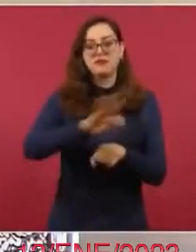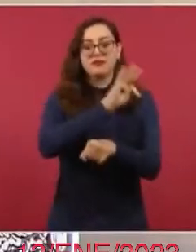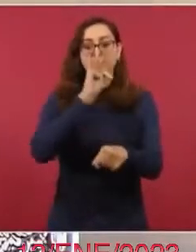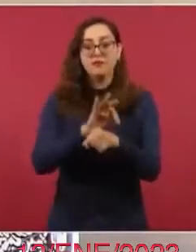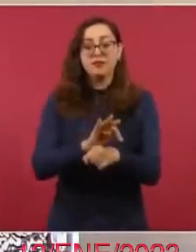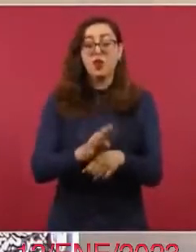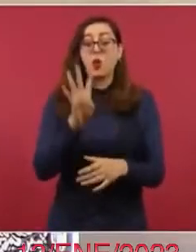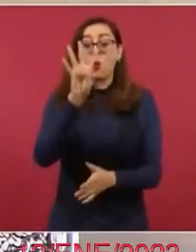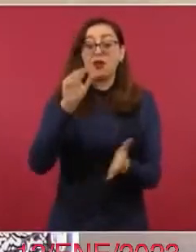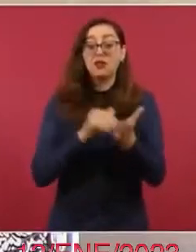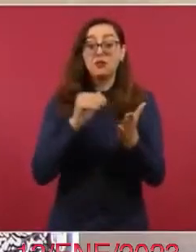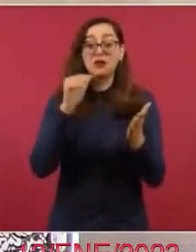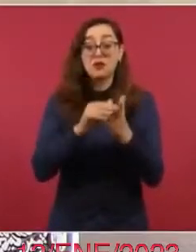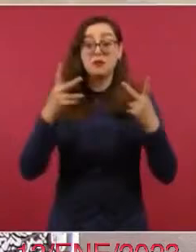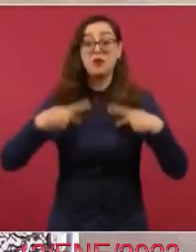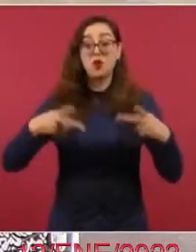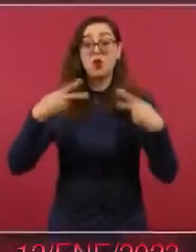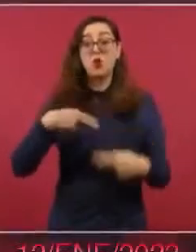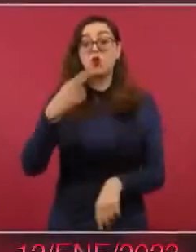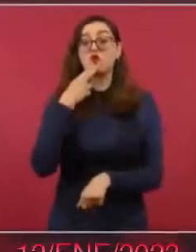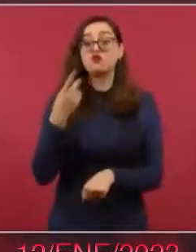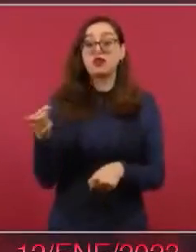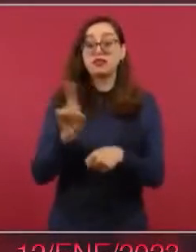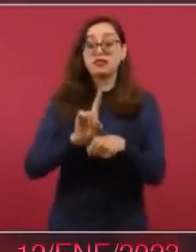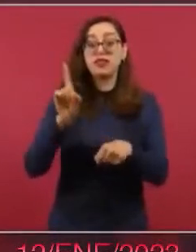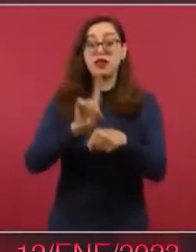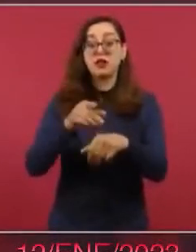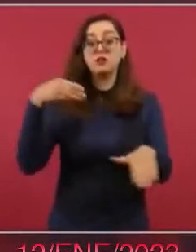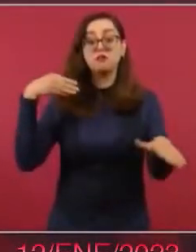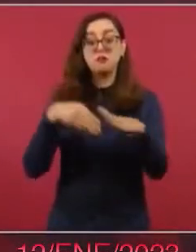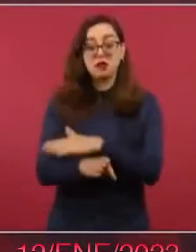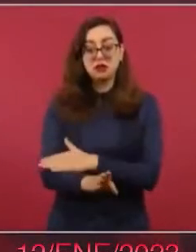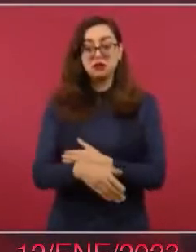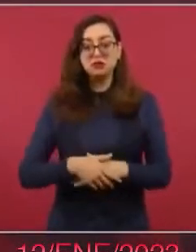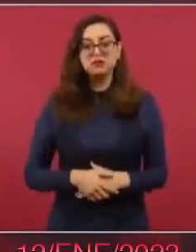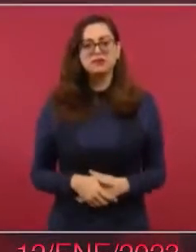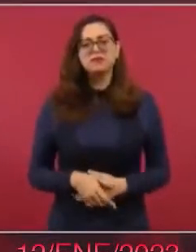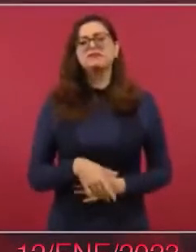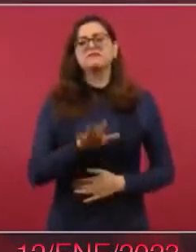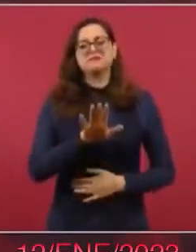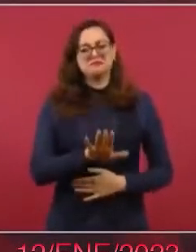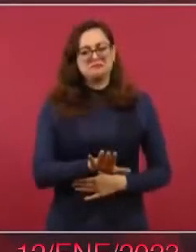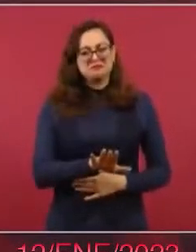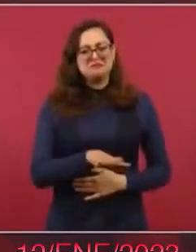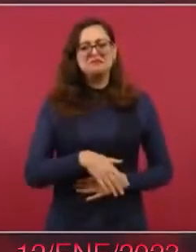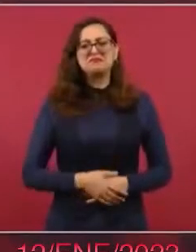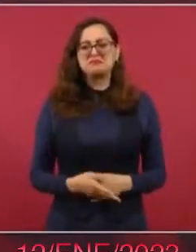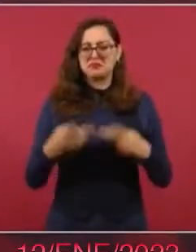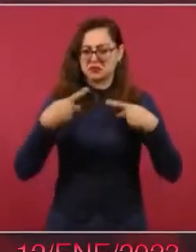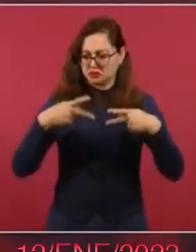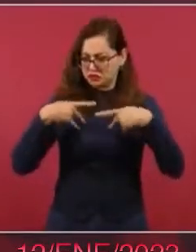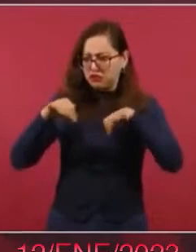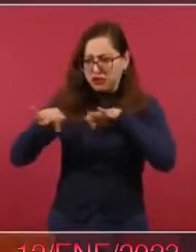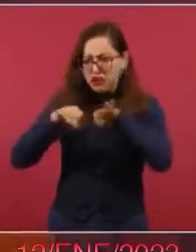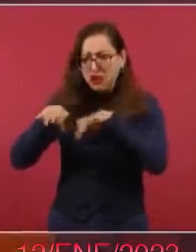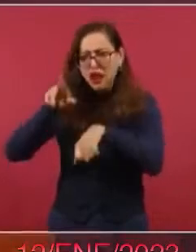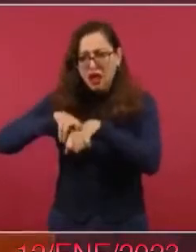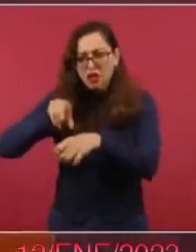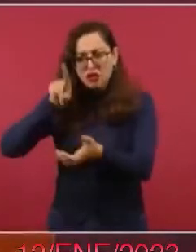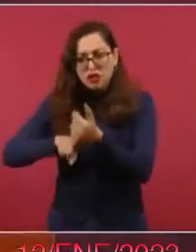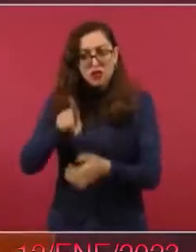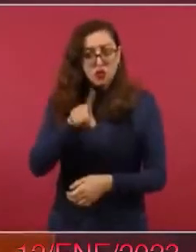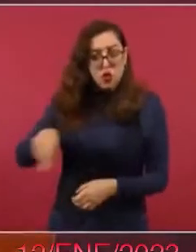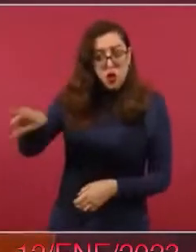millones de personas que están utilizando el metro. No nos vamos a adelantar, porque hay que respetar a los trabajadores. También que los